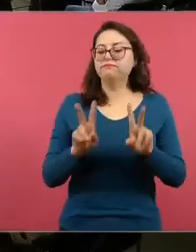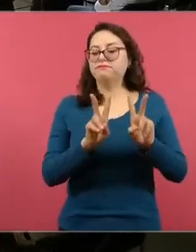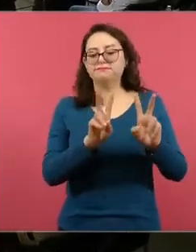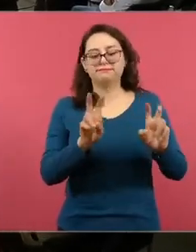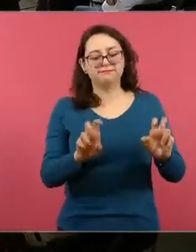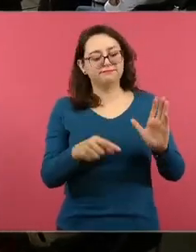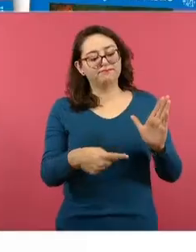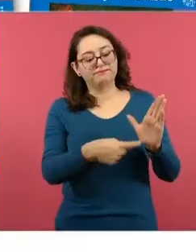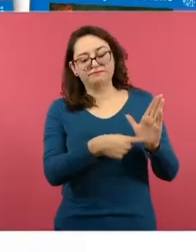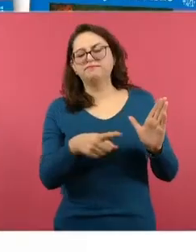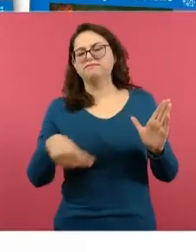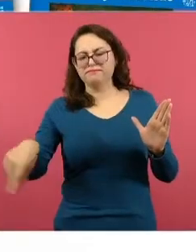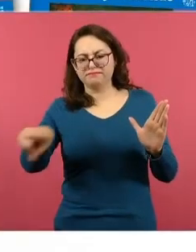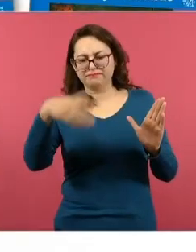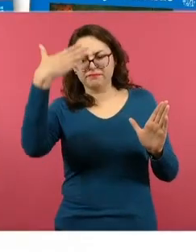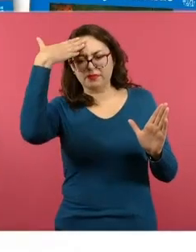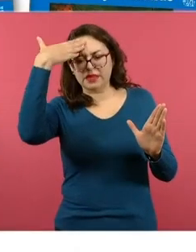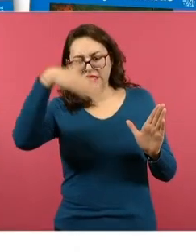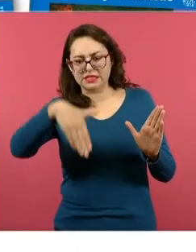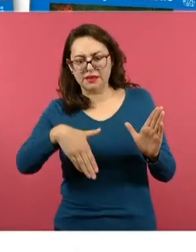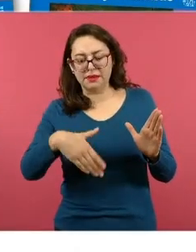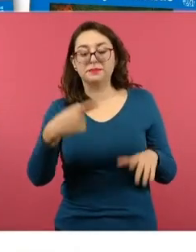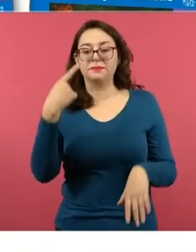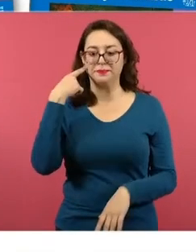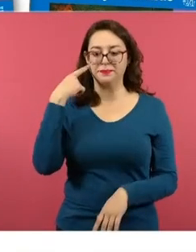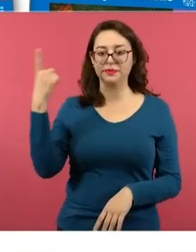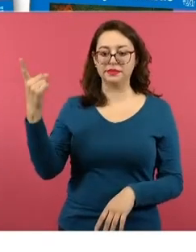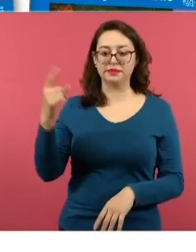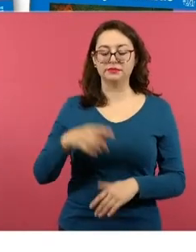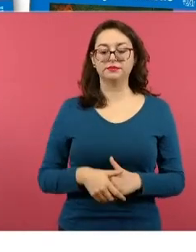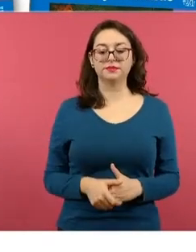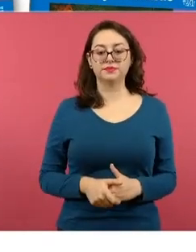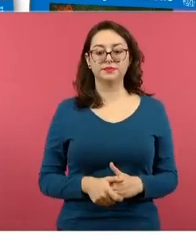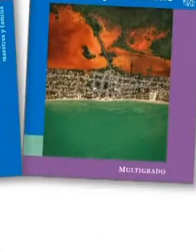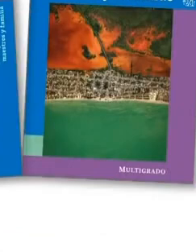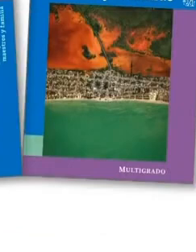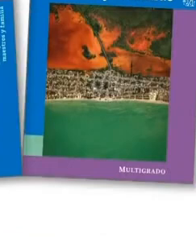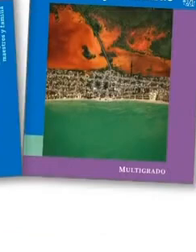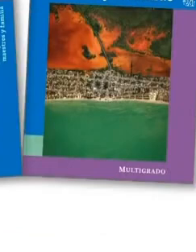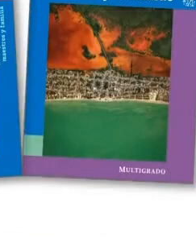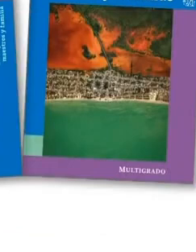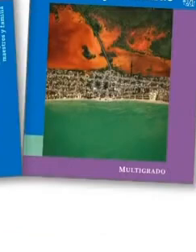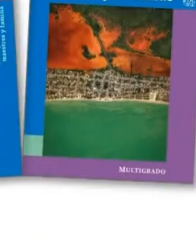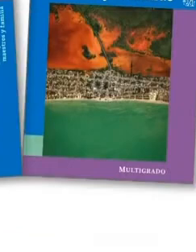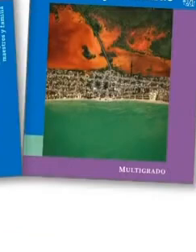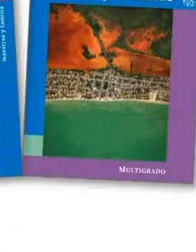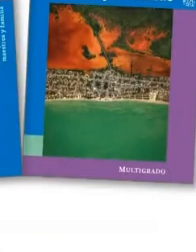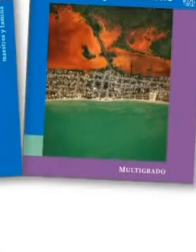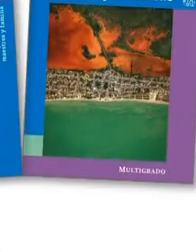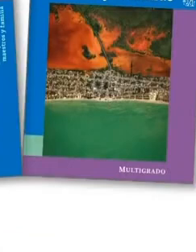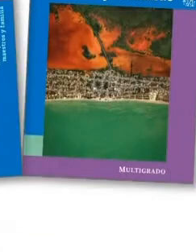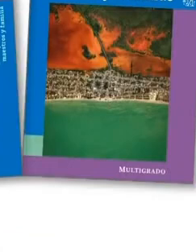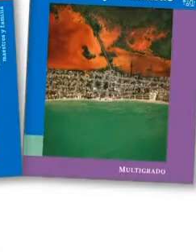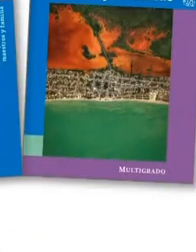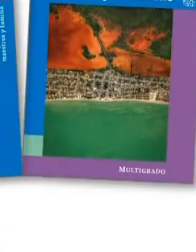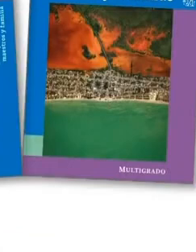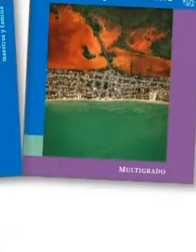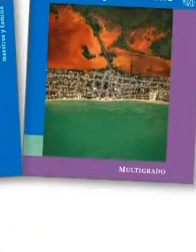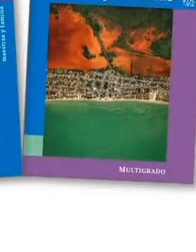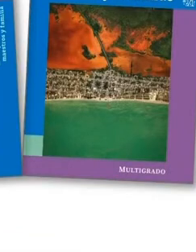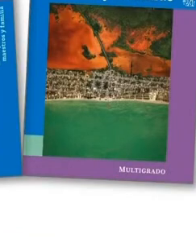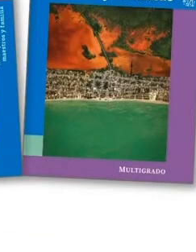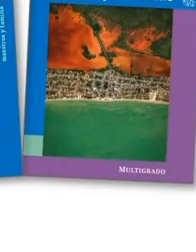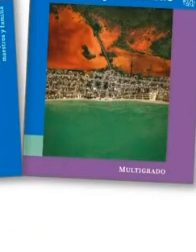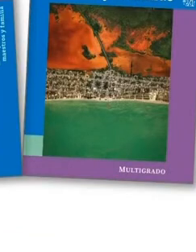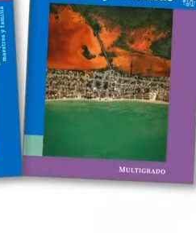nuevamente me sitúo en el contexto de que yo laboro en una escuela unitaria donde a veces no hay internet y ustedes